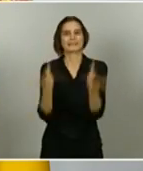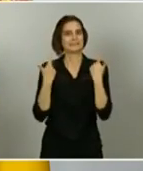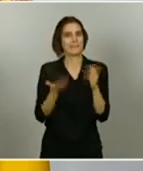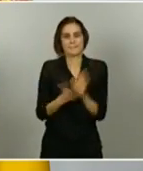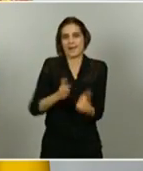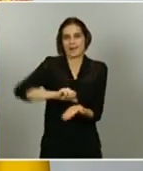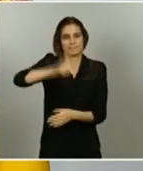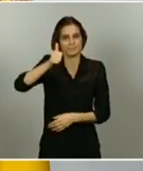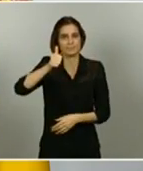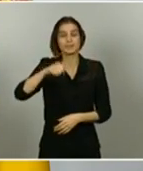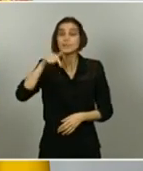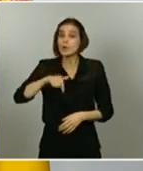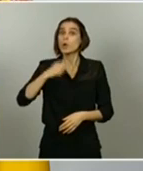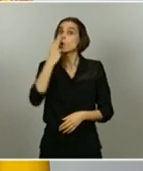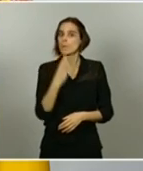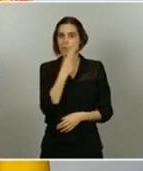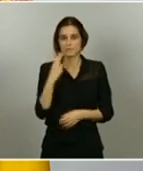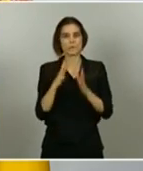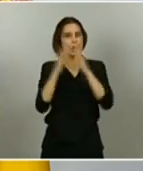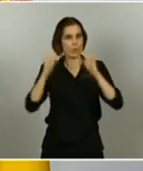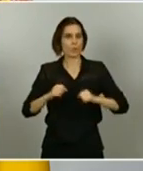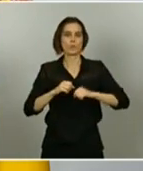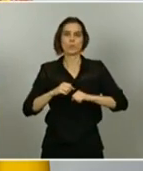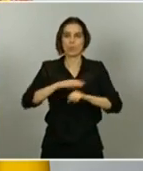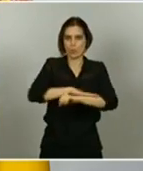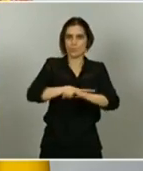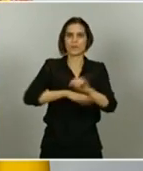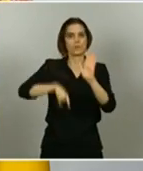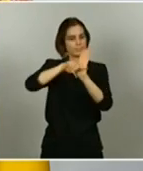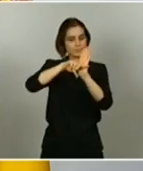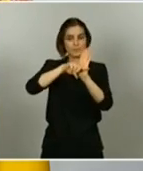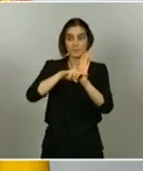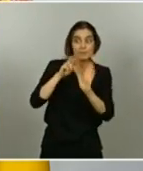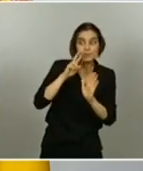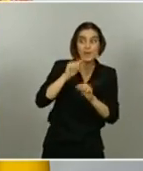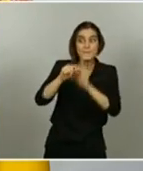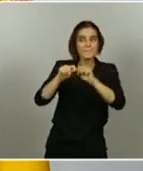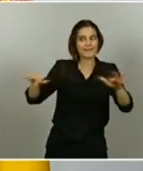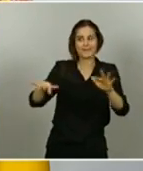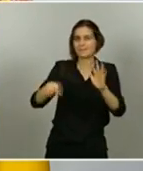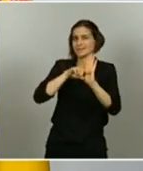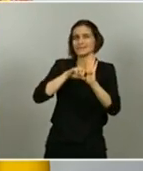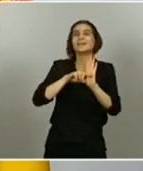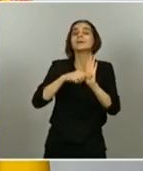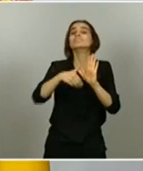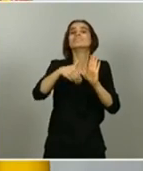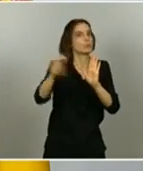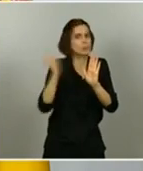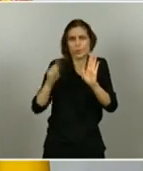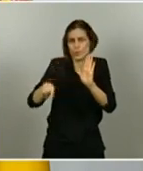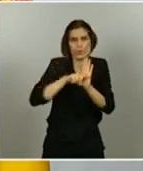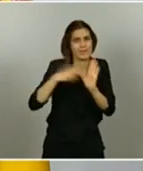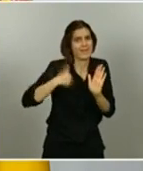Gobierno, pero a raíz de la pandemia se convirtió en una necesidad absolutamente urgente porque miles de familias